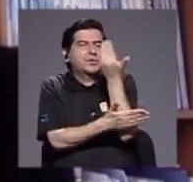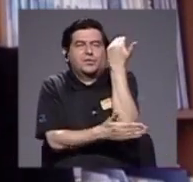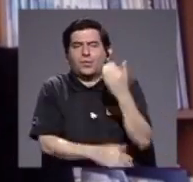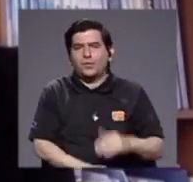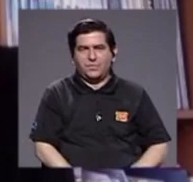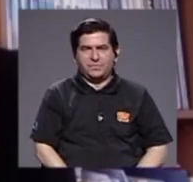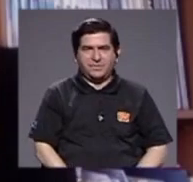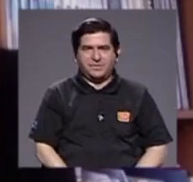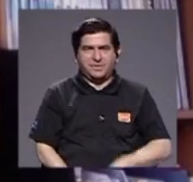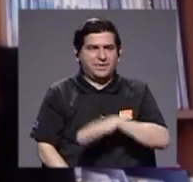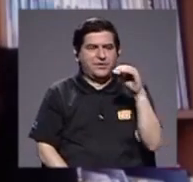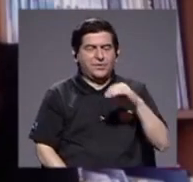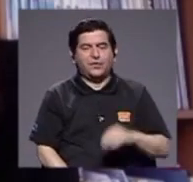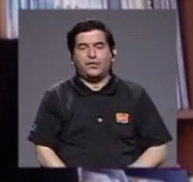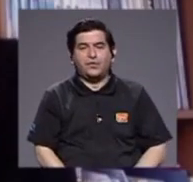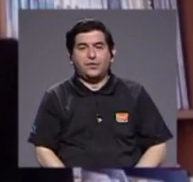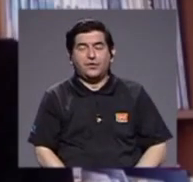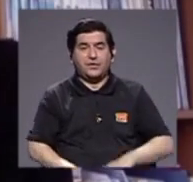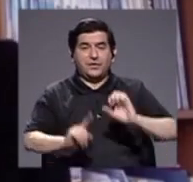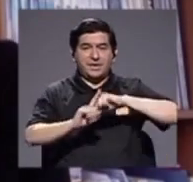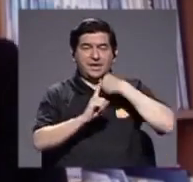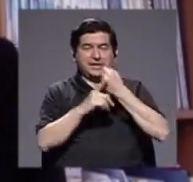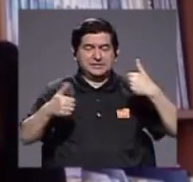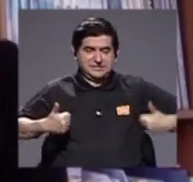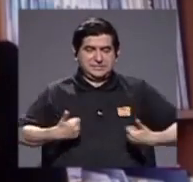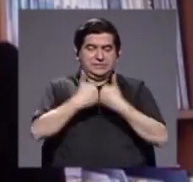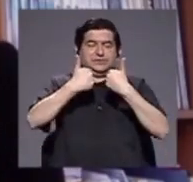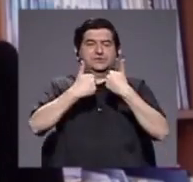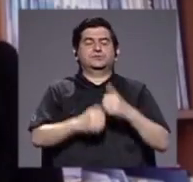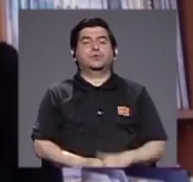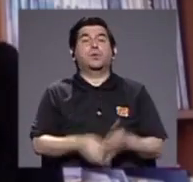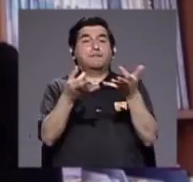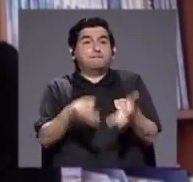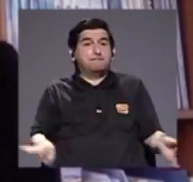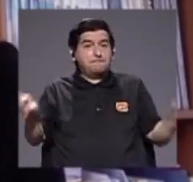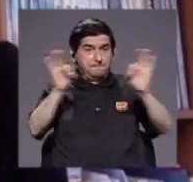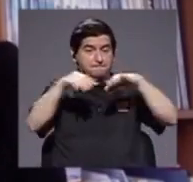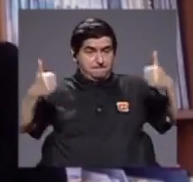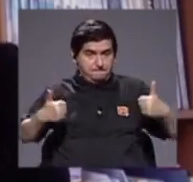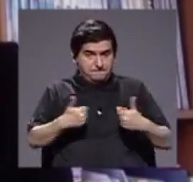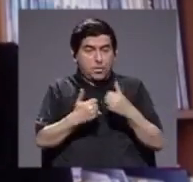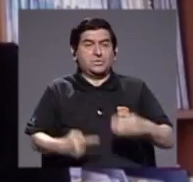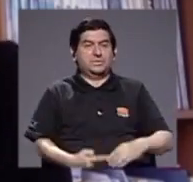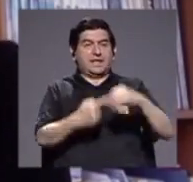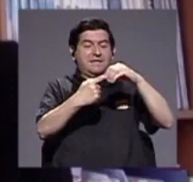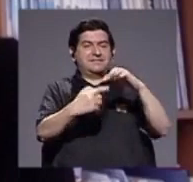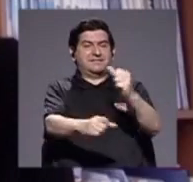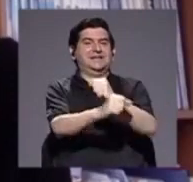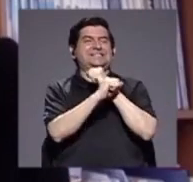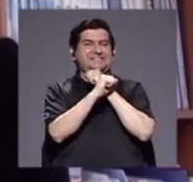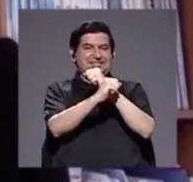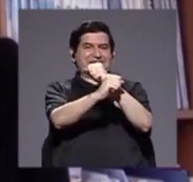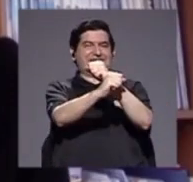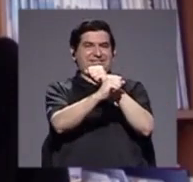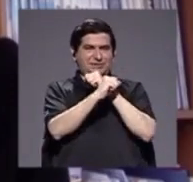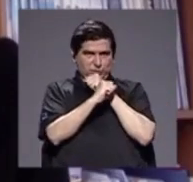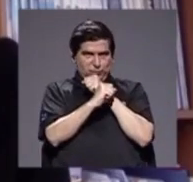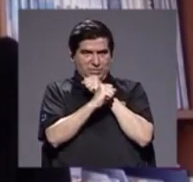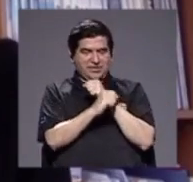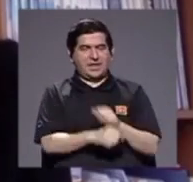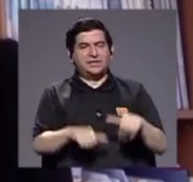la adversidad y a mí me parece que un desafío muy importante es garantizar la